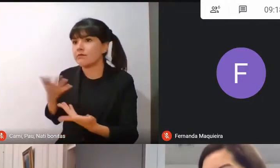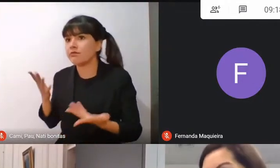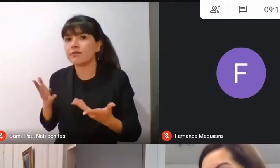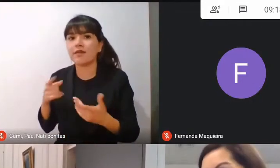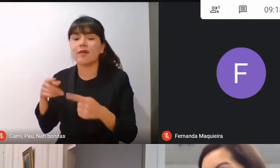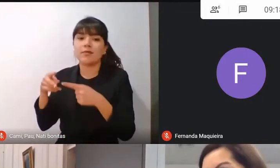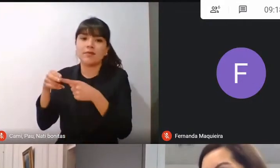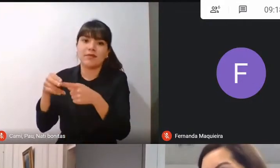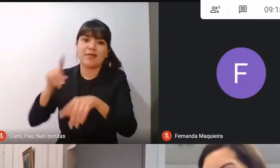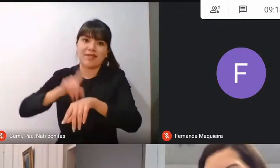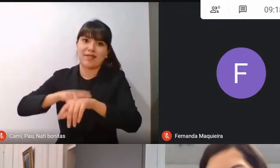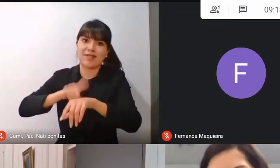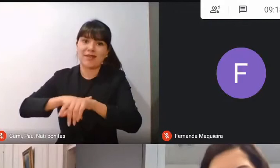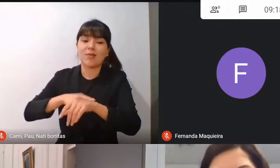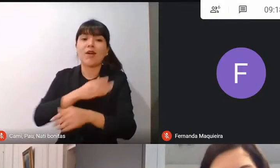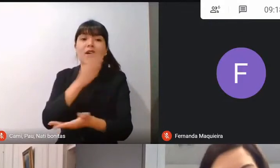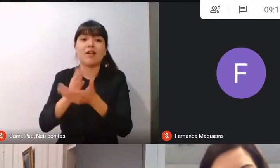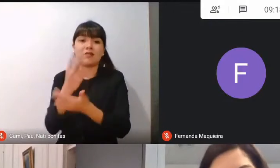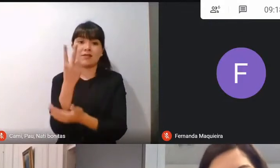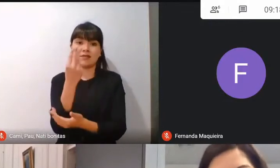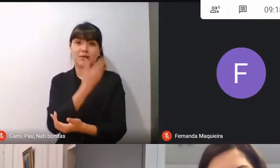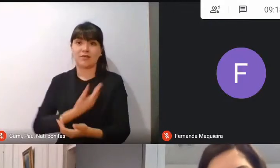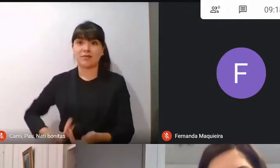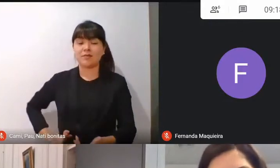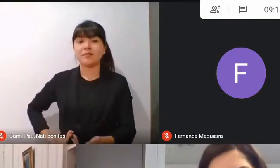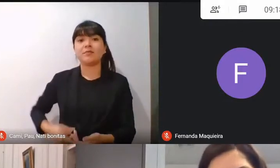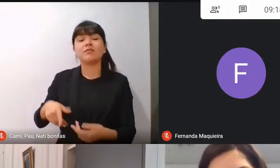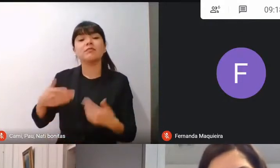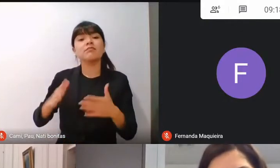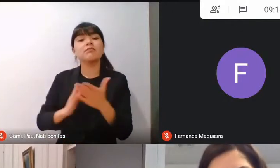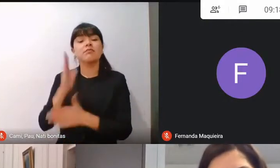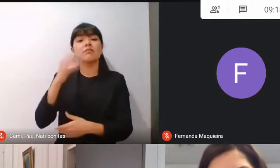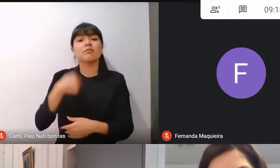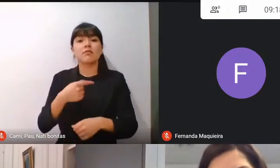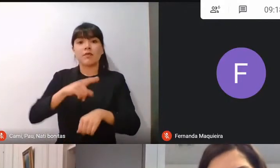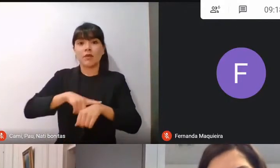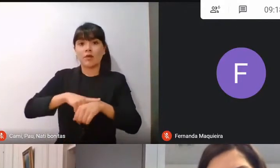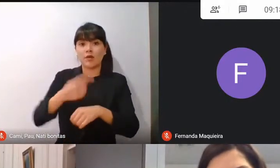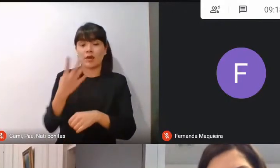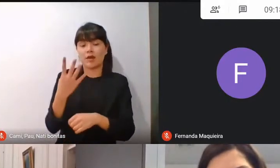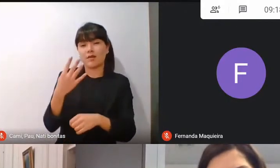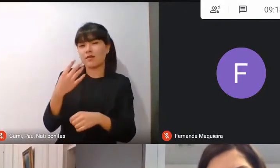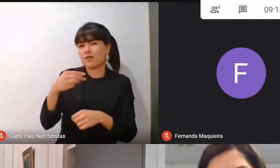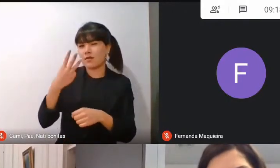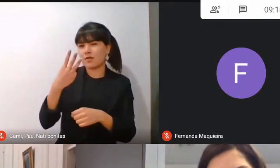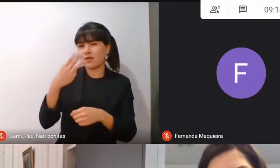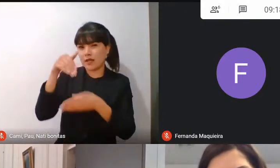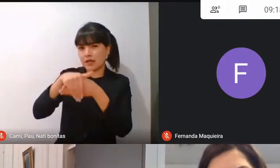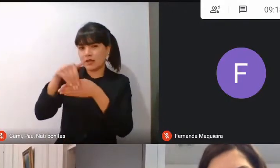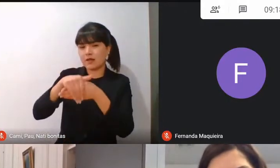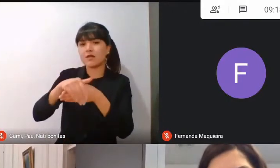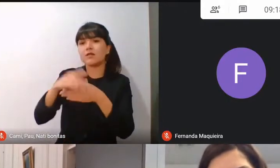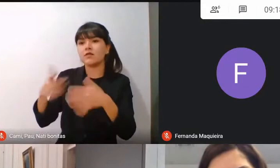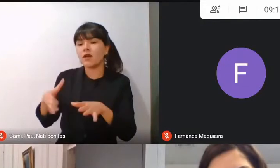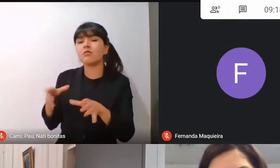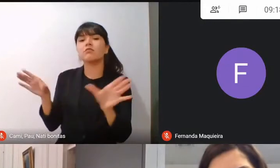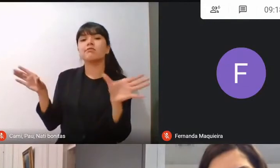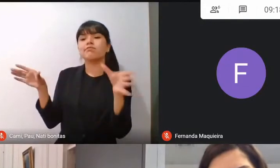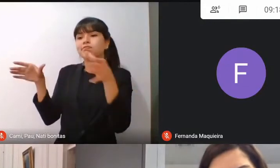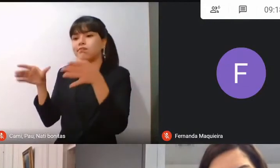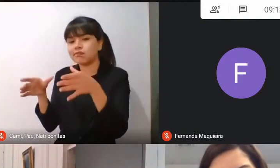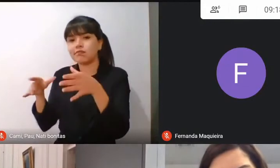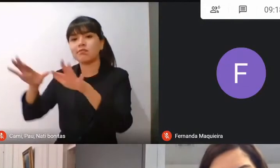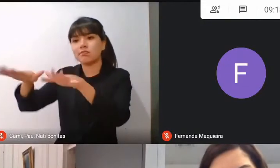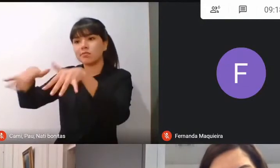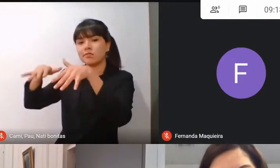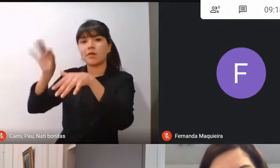hasta las doce y media. A partir de las quince horas les decía se reúne la comisión con los voceros representantes de cada una